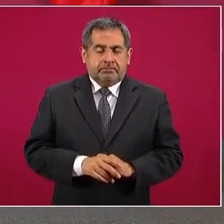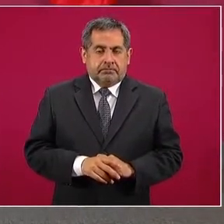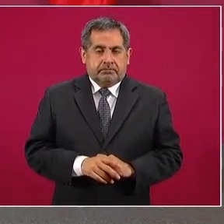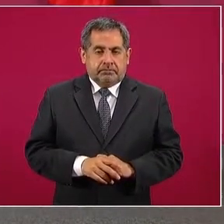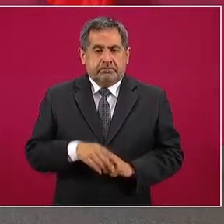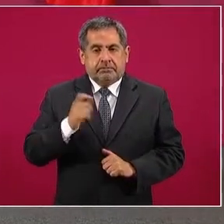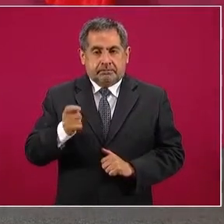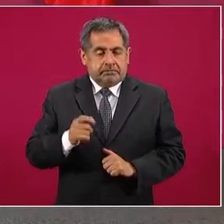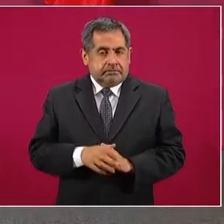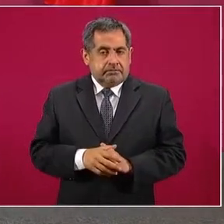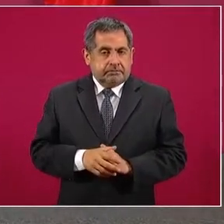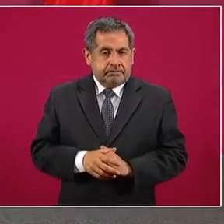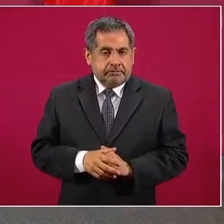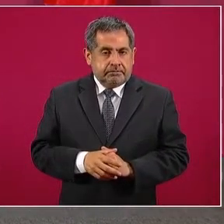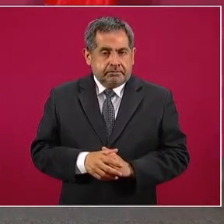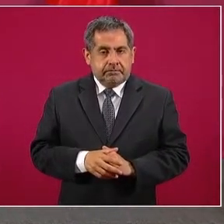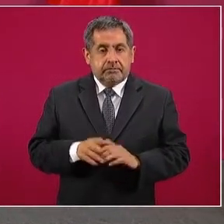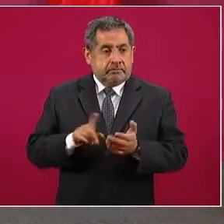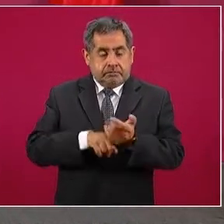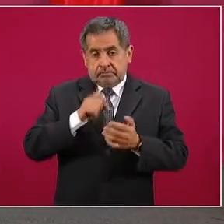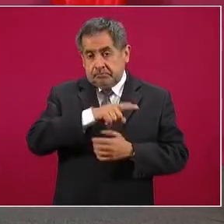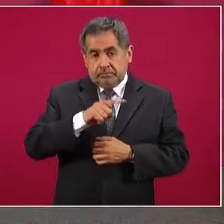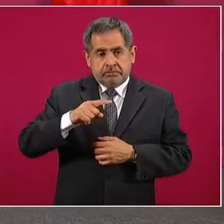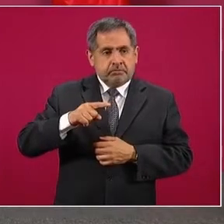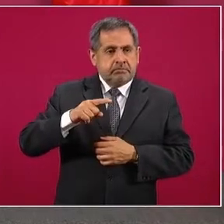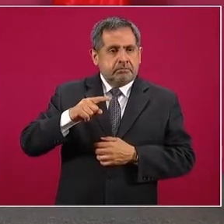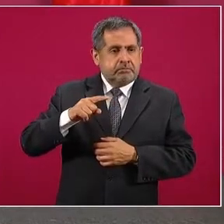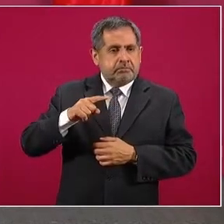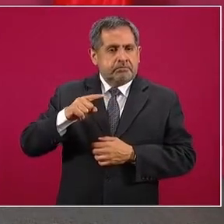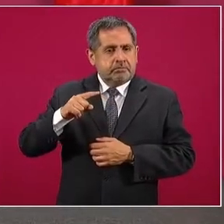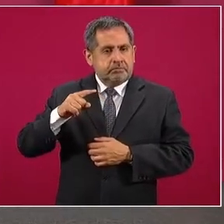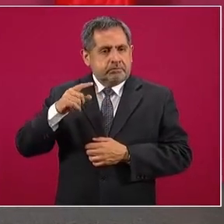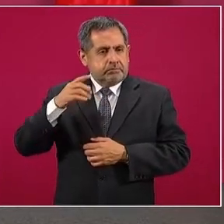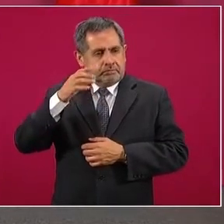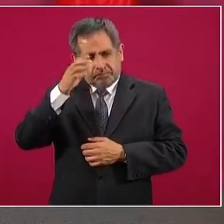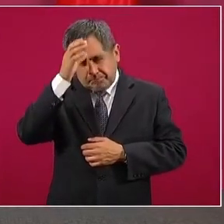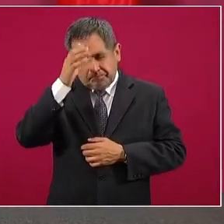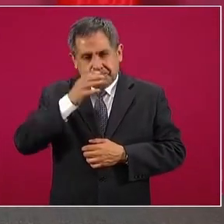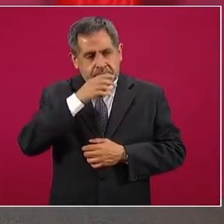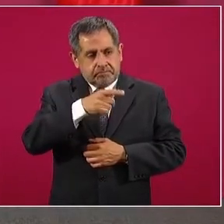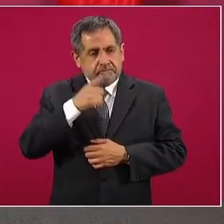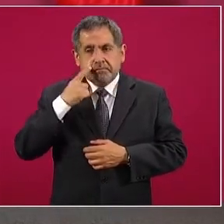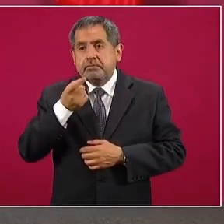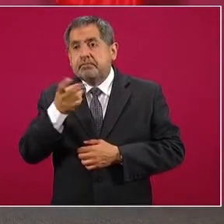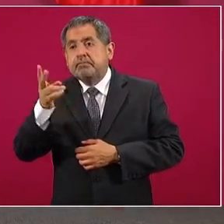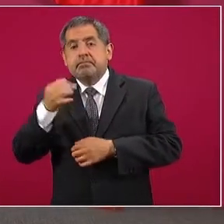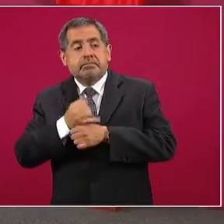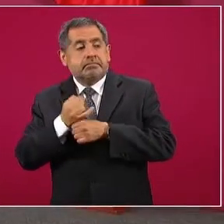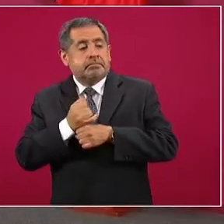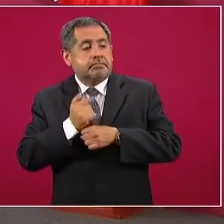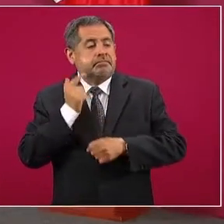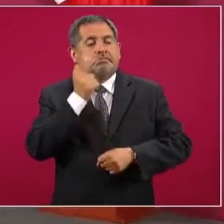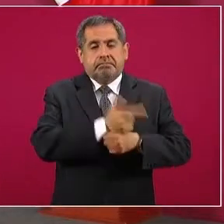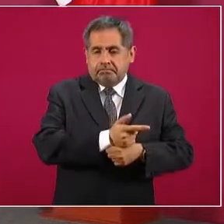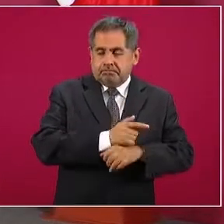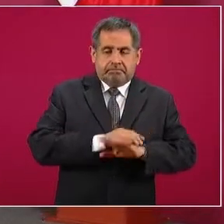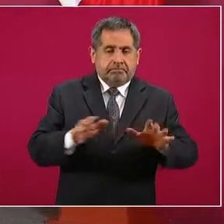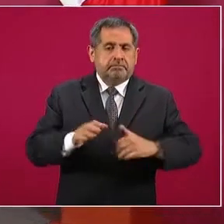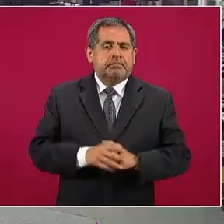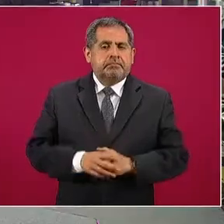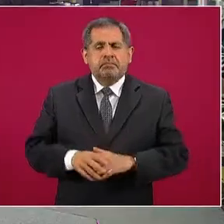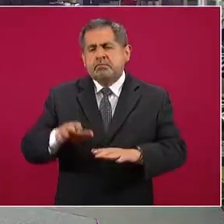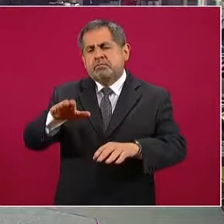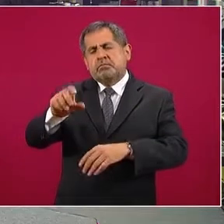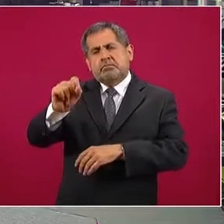Entonces, en este caso de Coahuila, que la fiscalía investigue y se llegue hasta las últimas consecuencias. Sobre este mismo